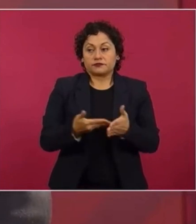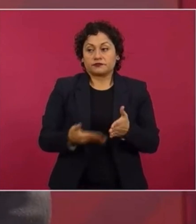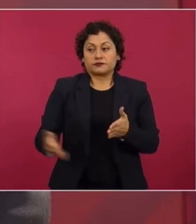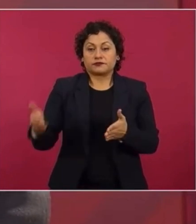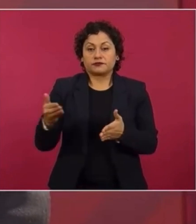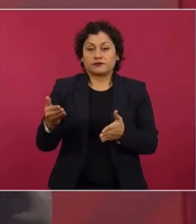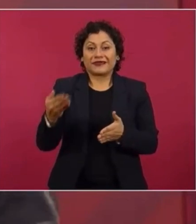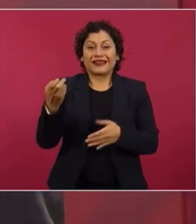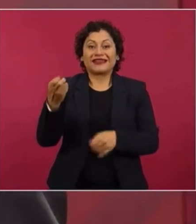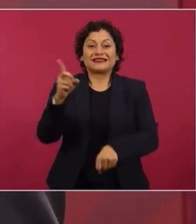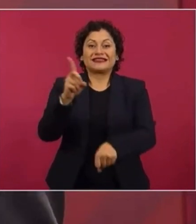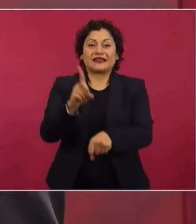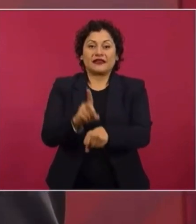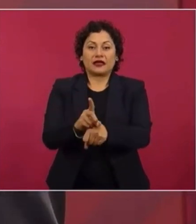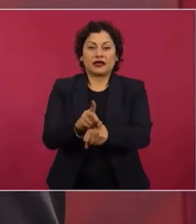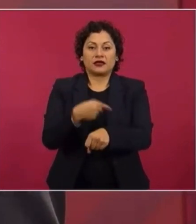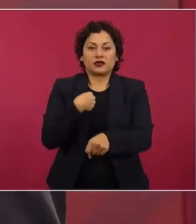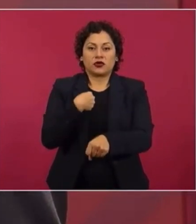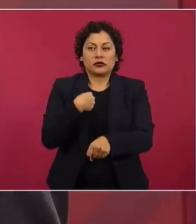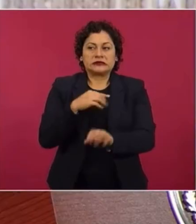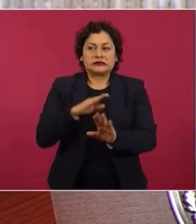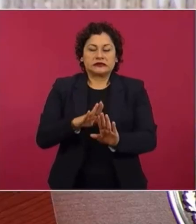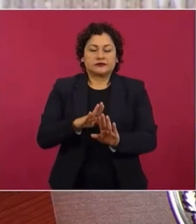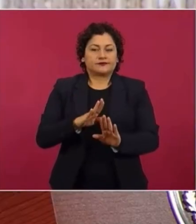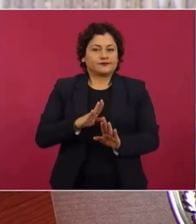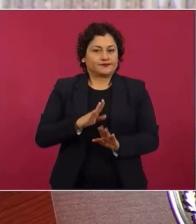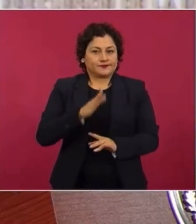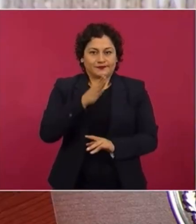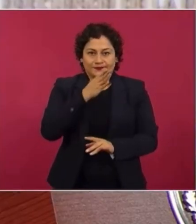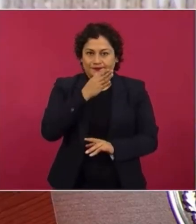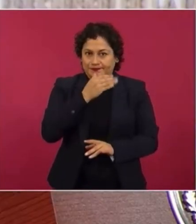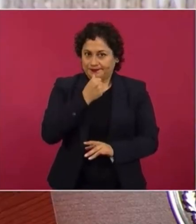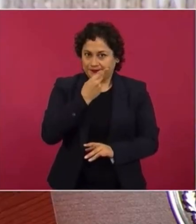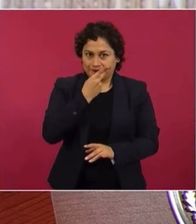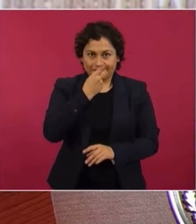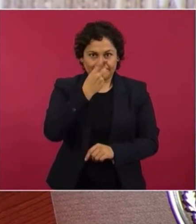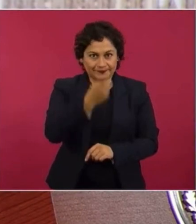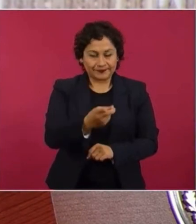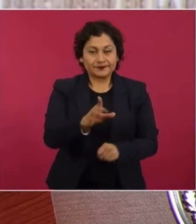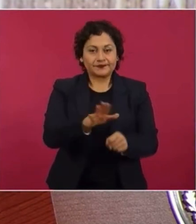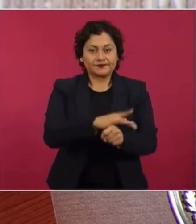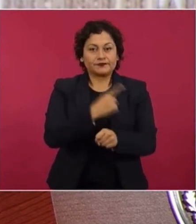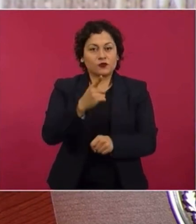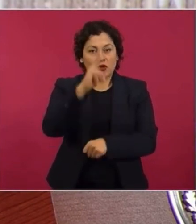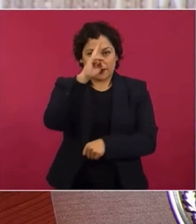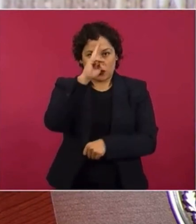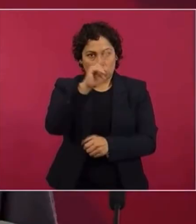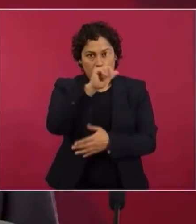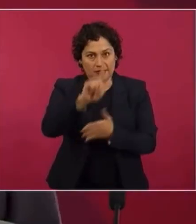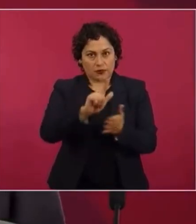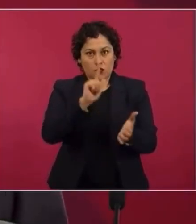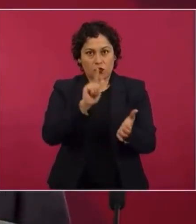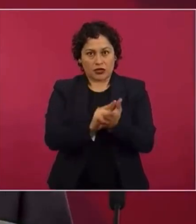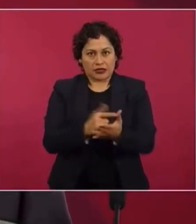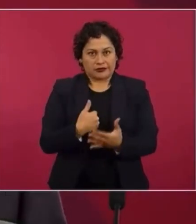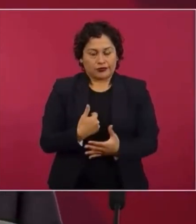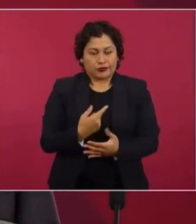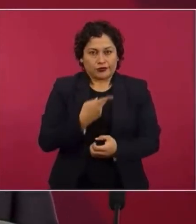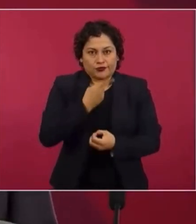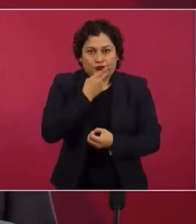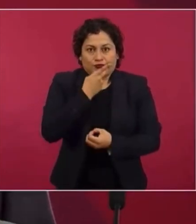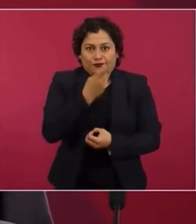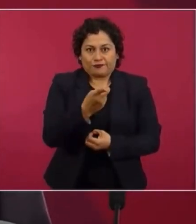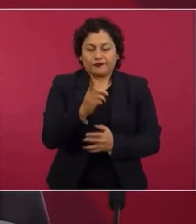la gente decide que